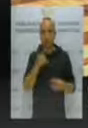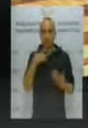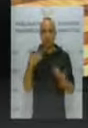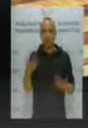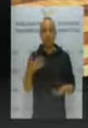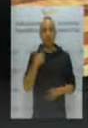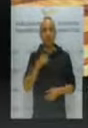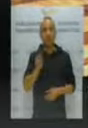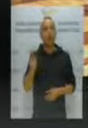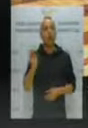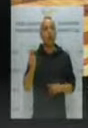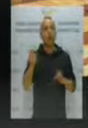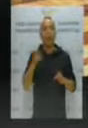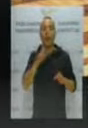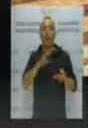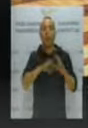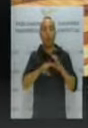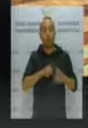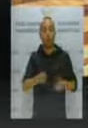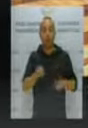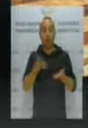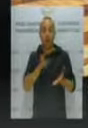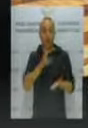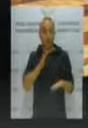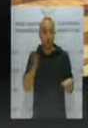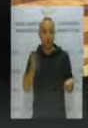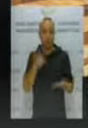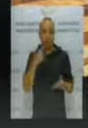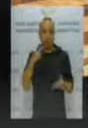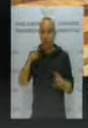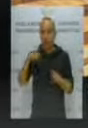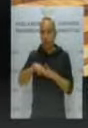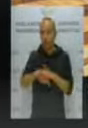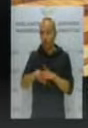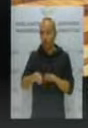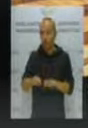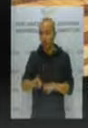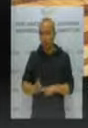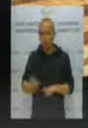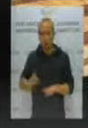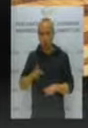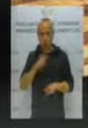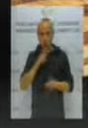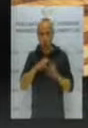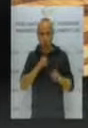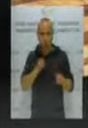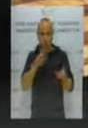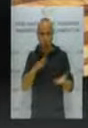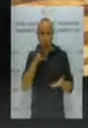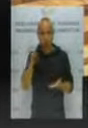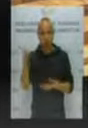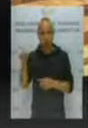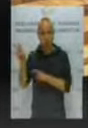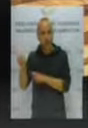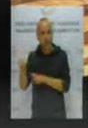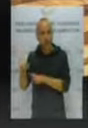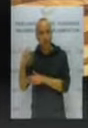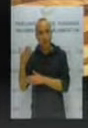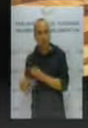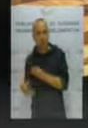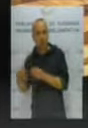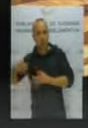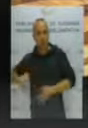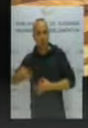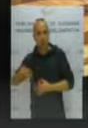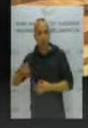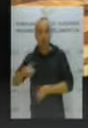Esta era una pregunta sobre comunicación, no sobre el fondo del asunto, porque como bien sabemos todos y bien sabe el consejero, sobre el fondo del asunto hemos